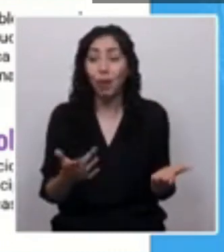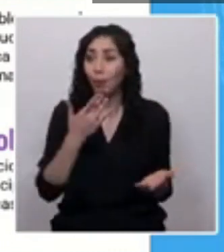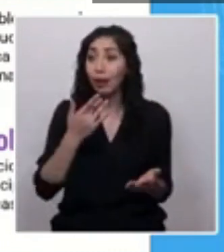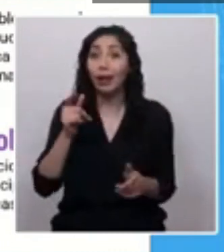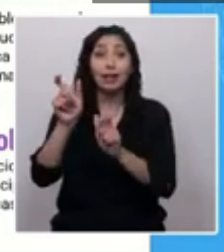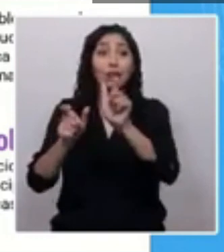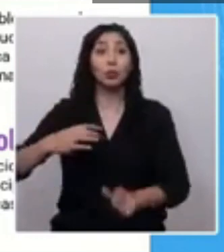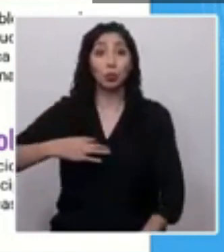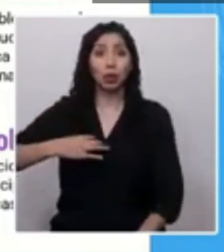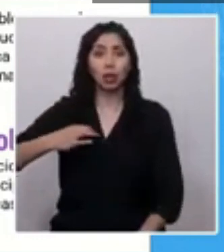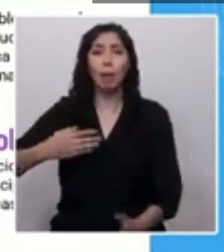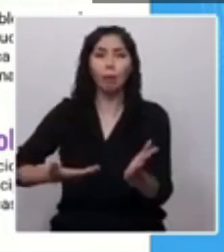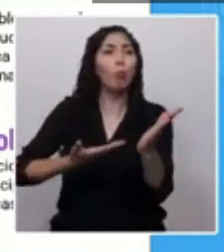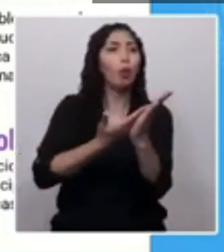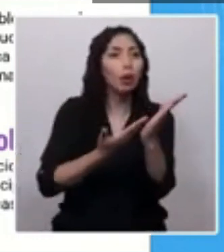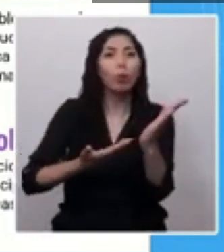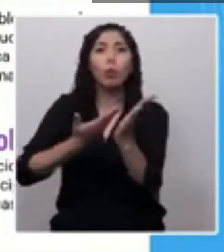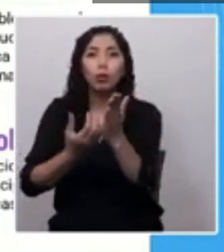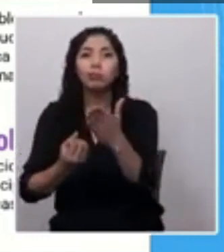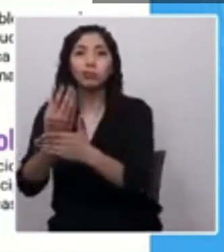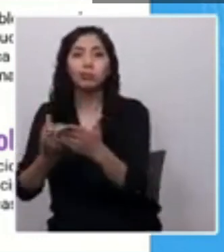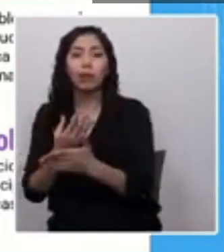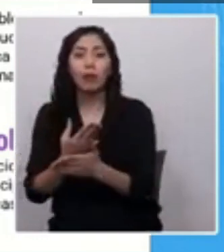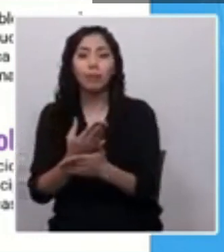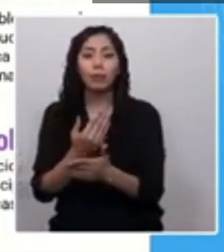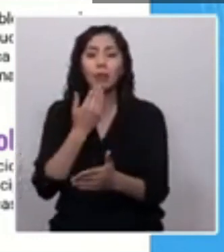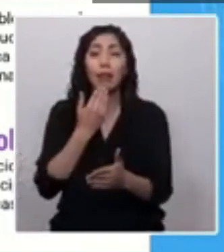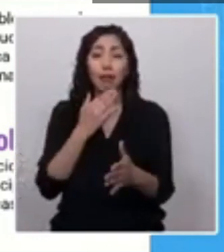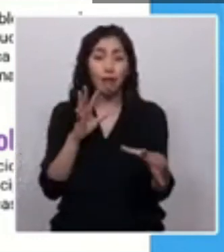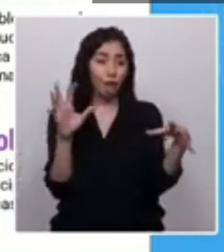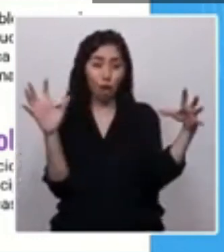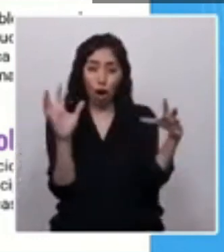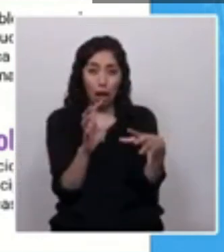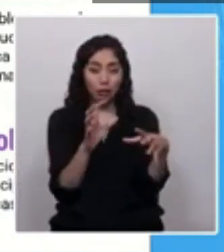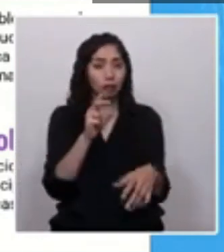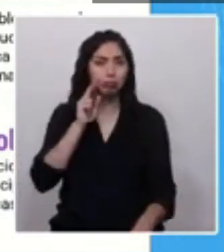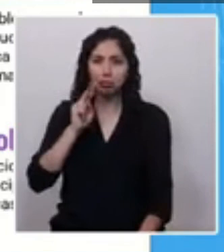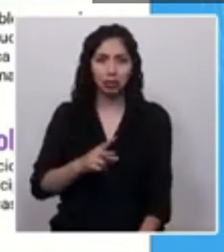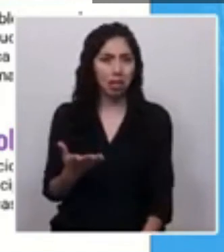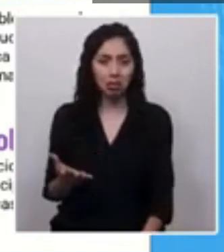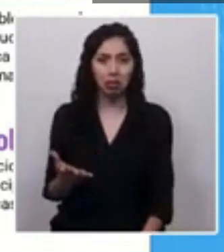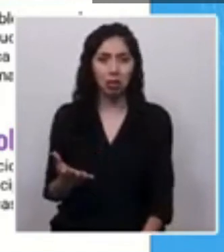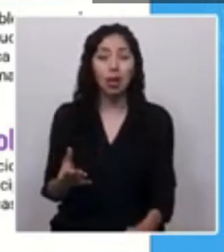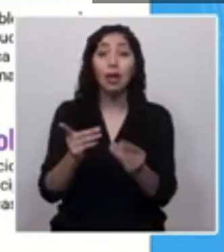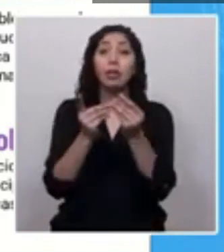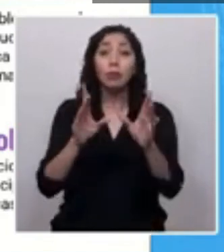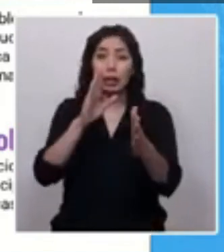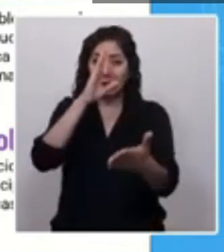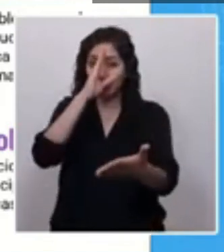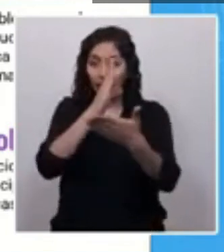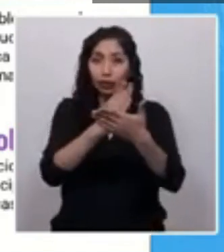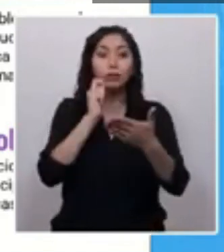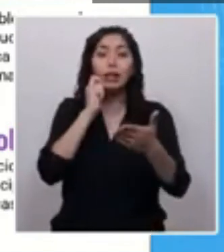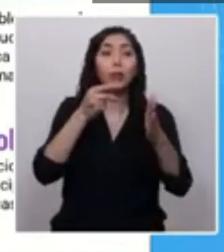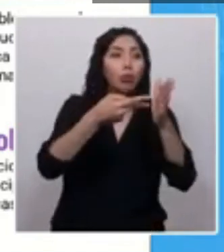Sin violencia, la democracia directa es una solución para canalizar los conflictos y resolverlos.